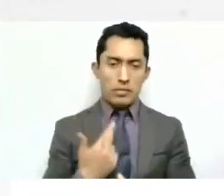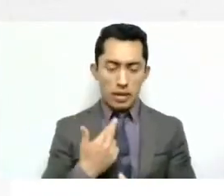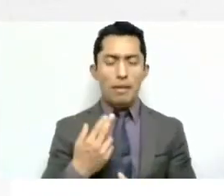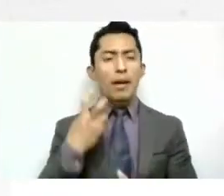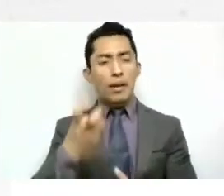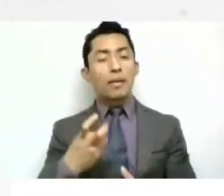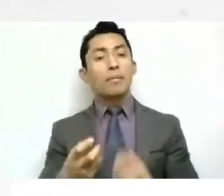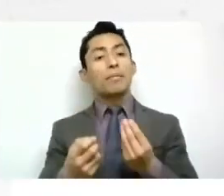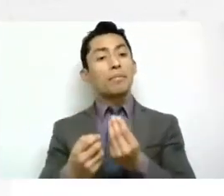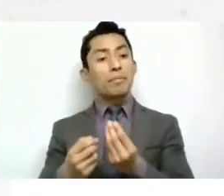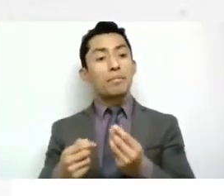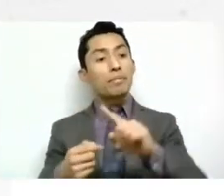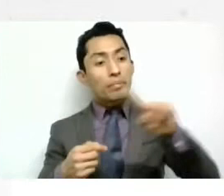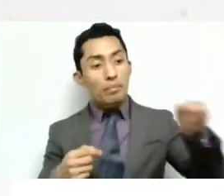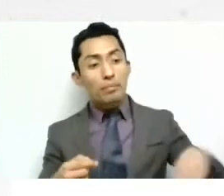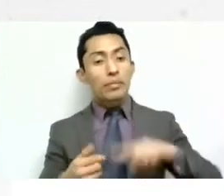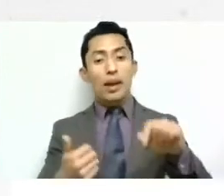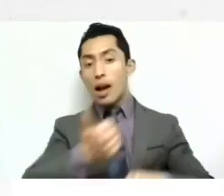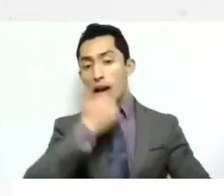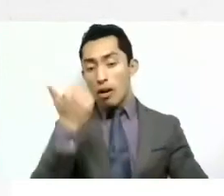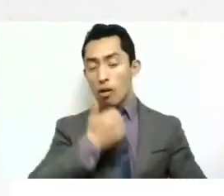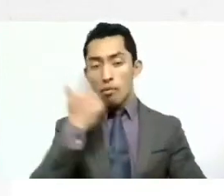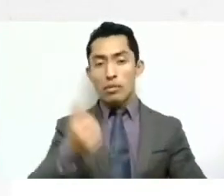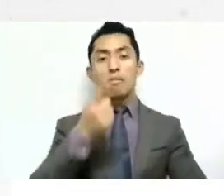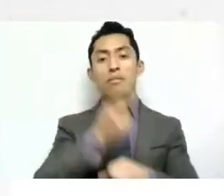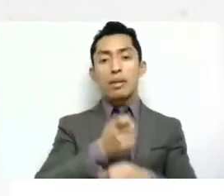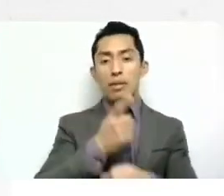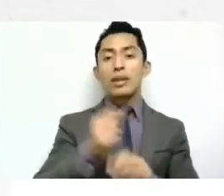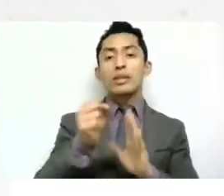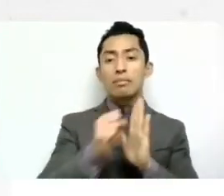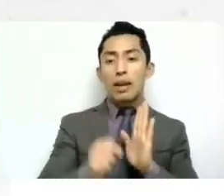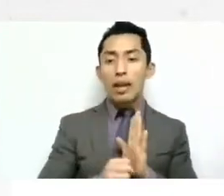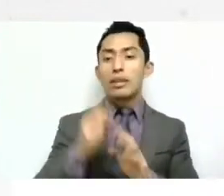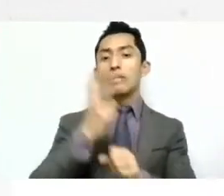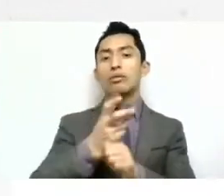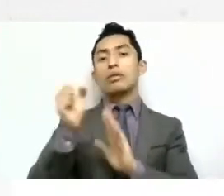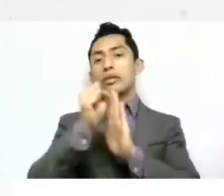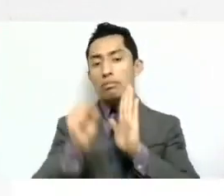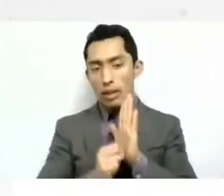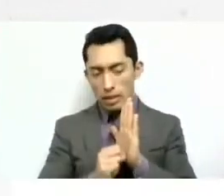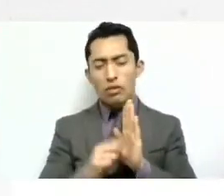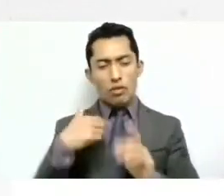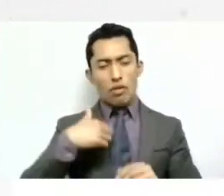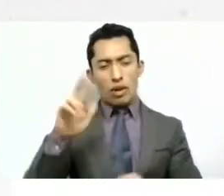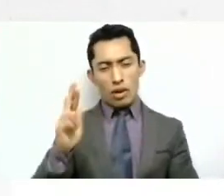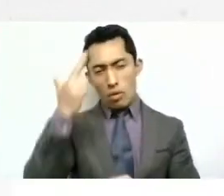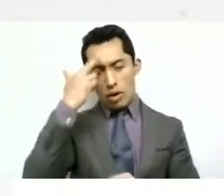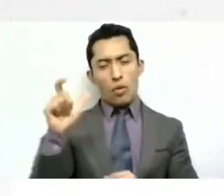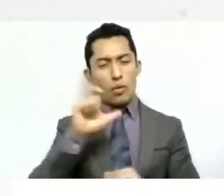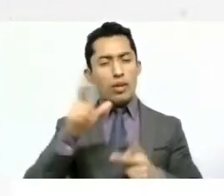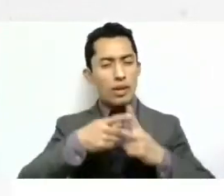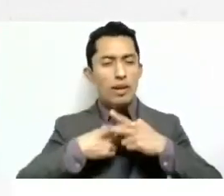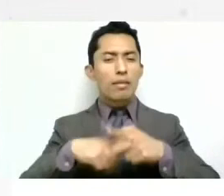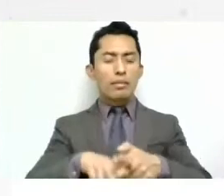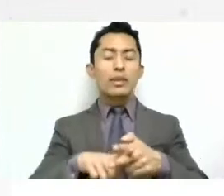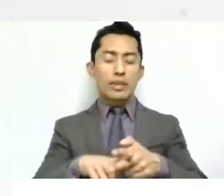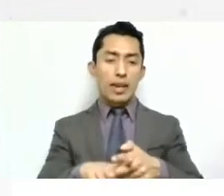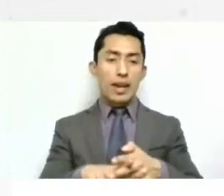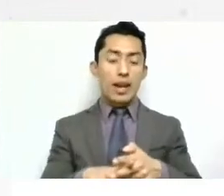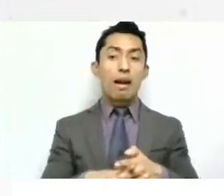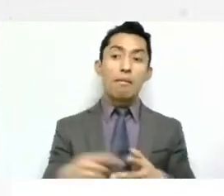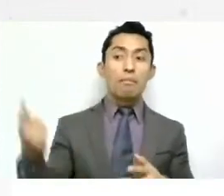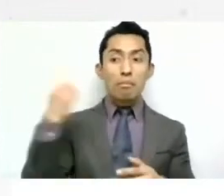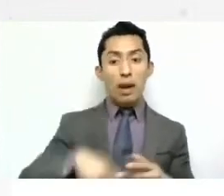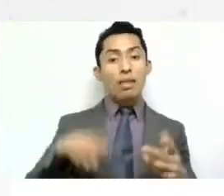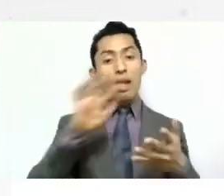que van en un primer semestre, en segundo semestre, yo recuerdo cuando iniciaba, que nos ponían a leer a veces